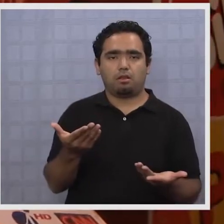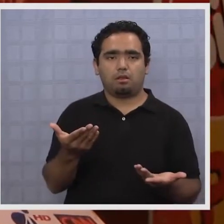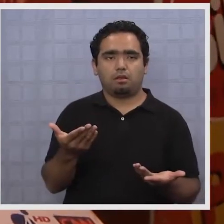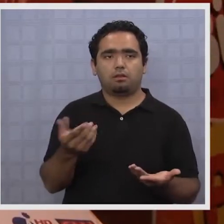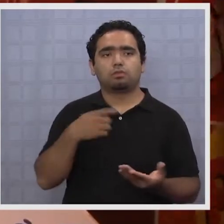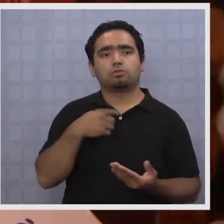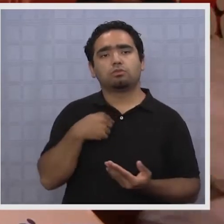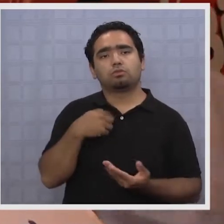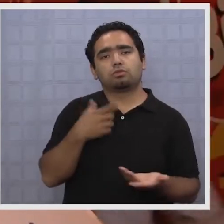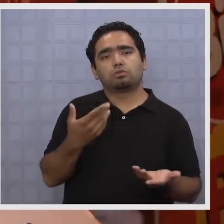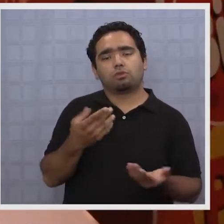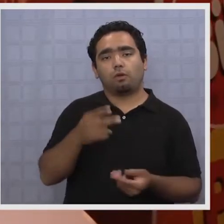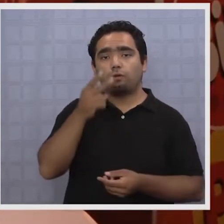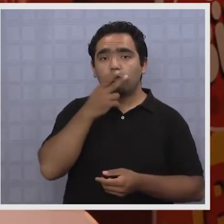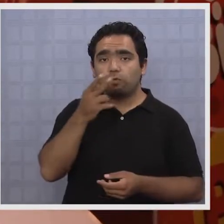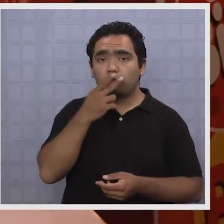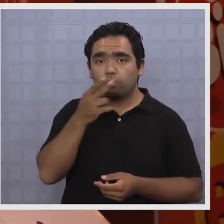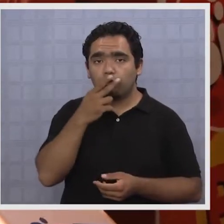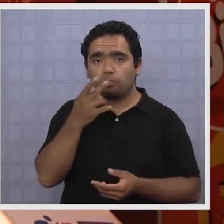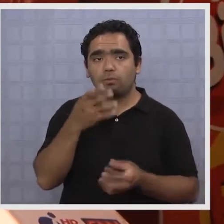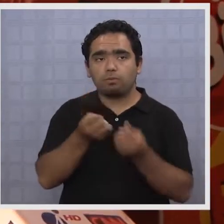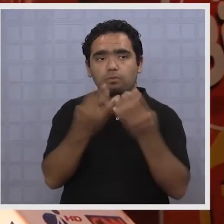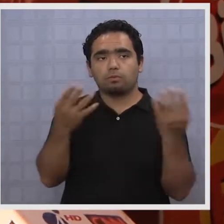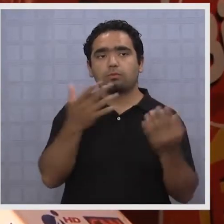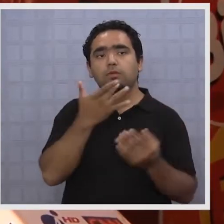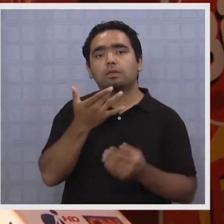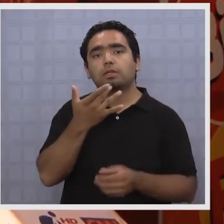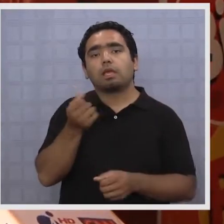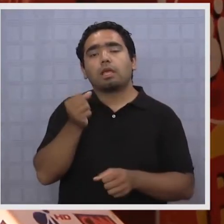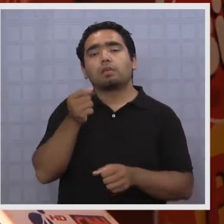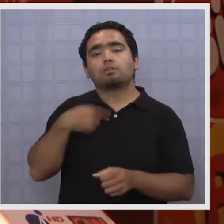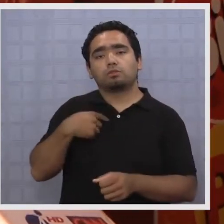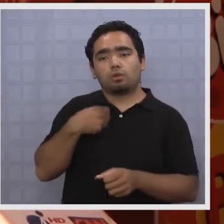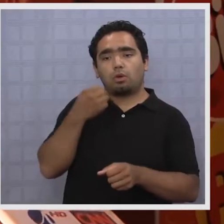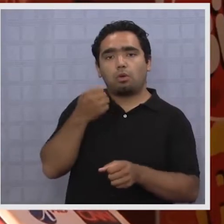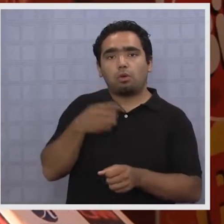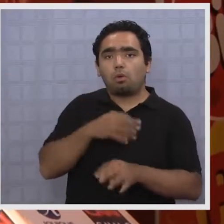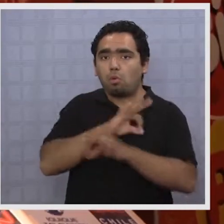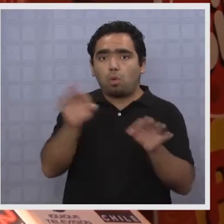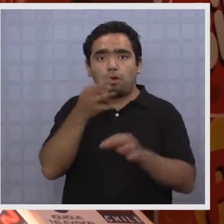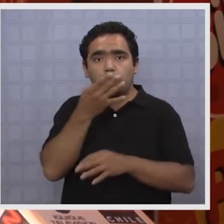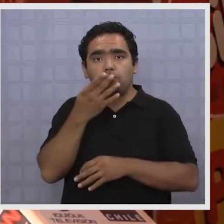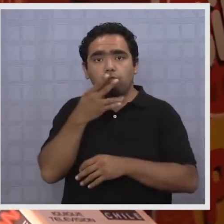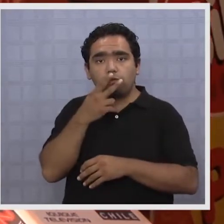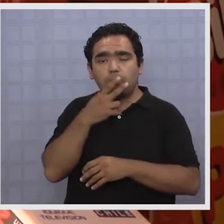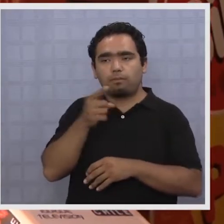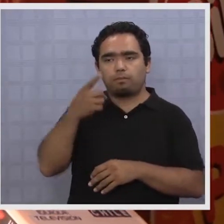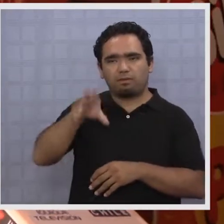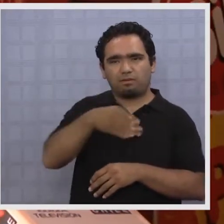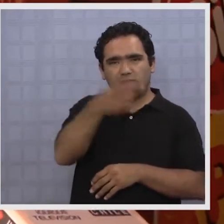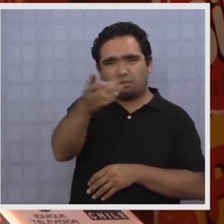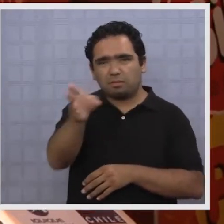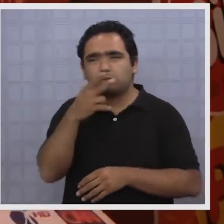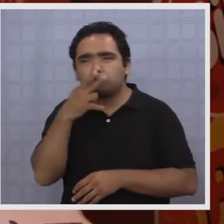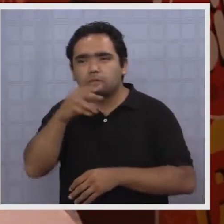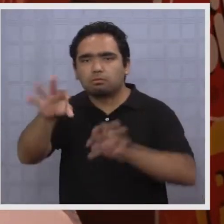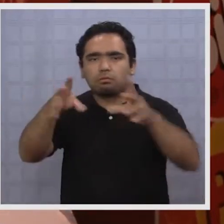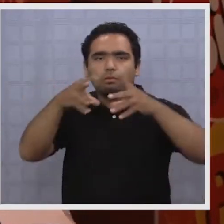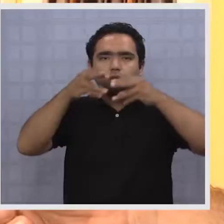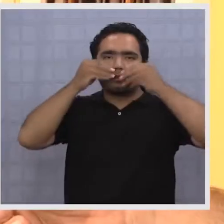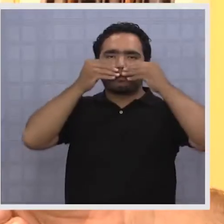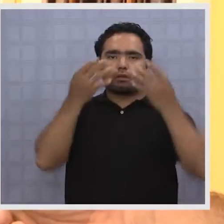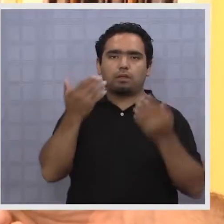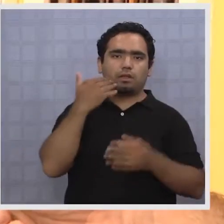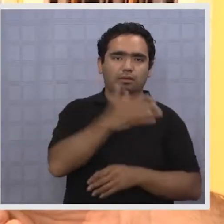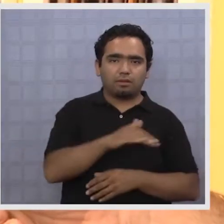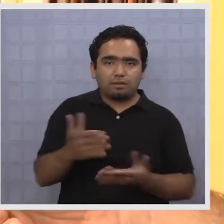considero una... que fumo más de lo que fuman, porque al lado yo trabajo dentro del local, fuman todos y yo aspiro todo. Y más los niños no, ensucian